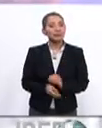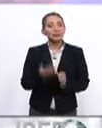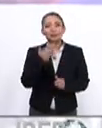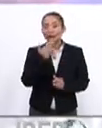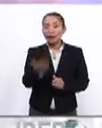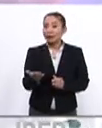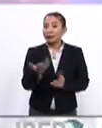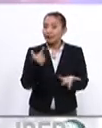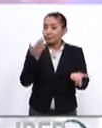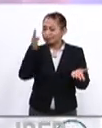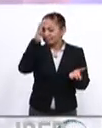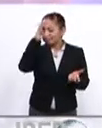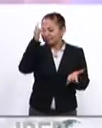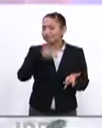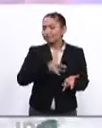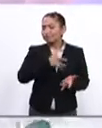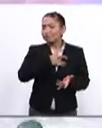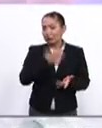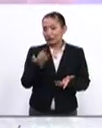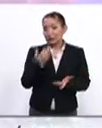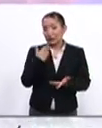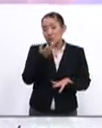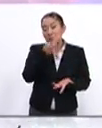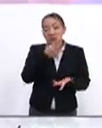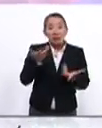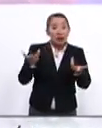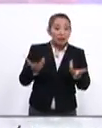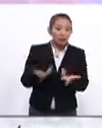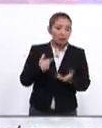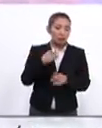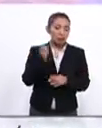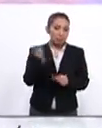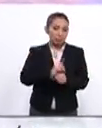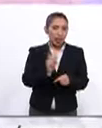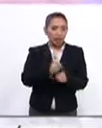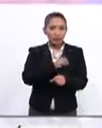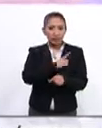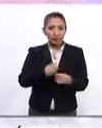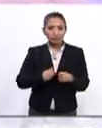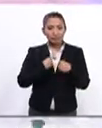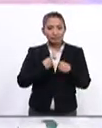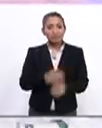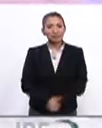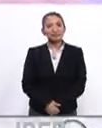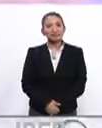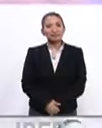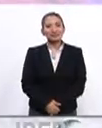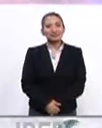que bueno, pues a concientizarnos, a celebrarlo de alguna u otra forma, aunque diario hay que vivirla.